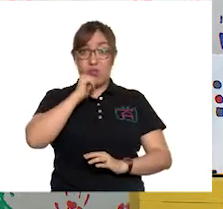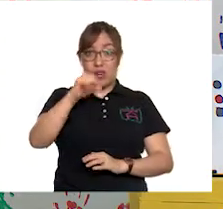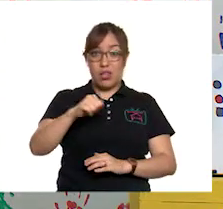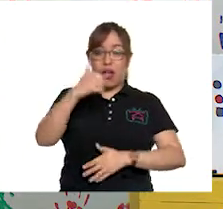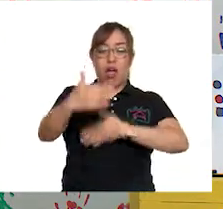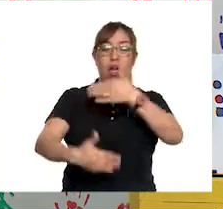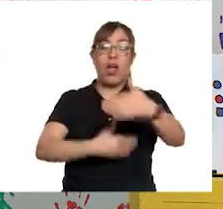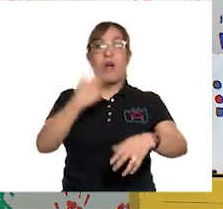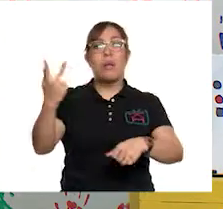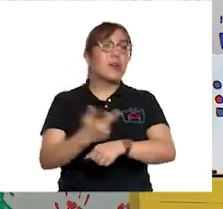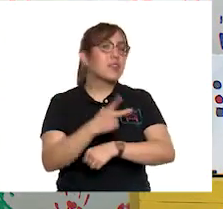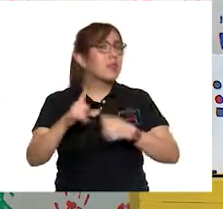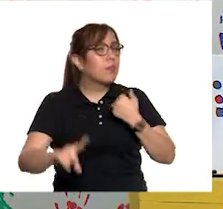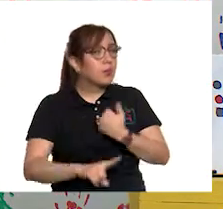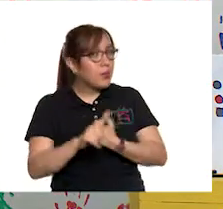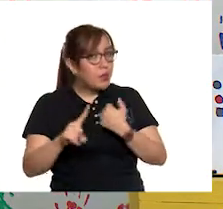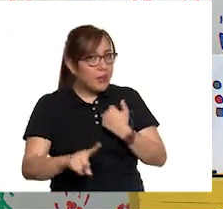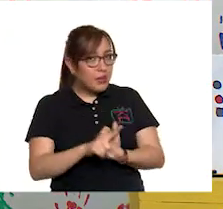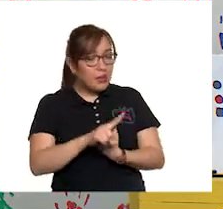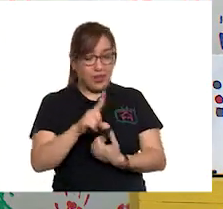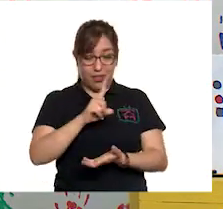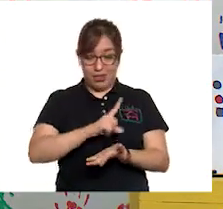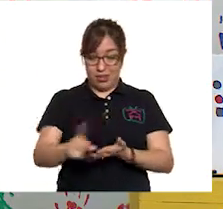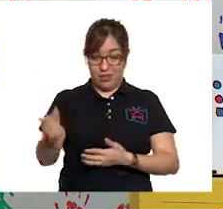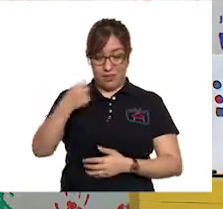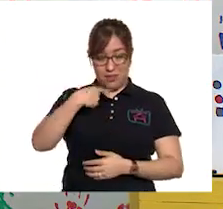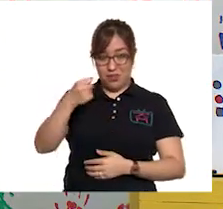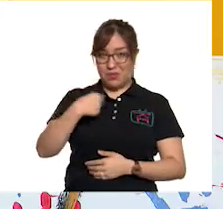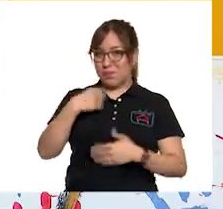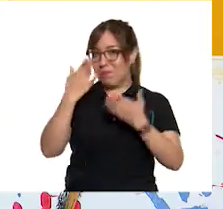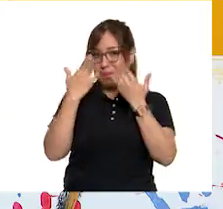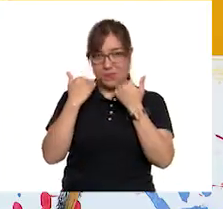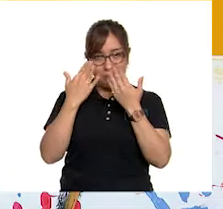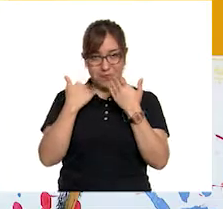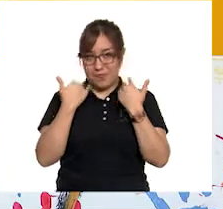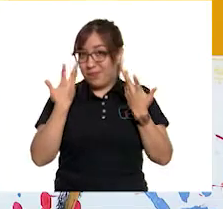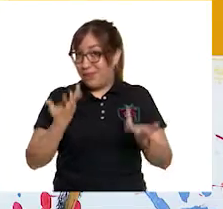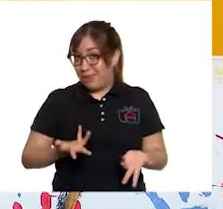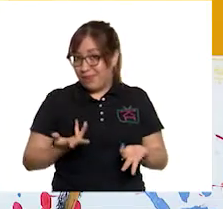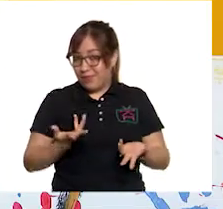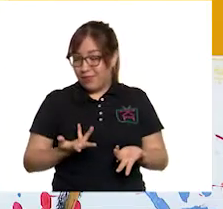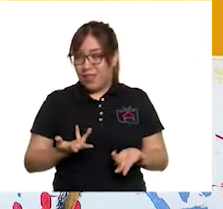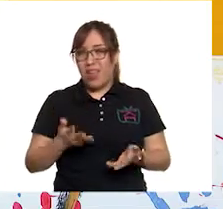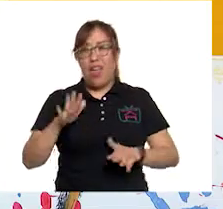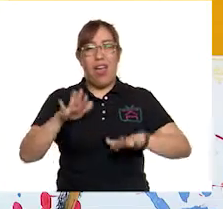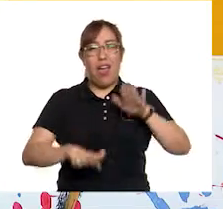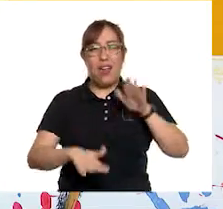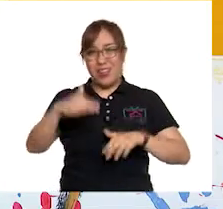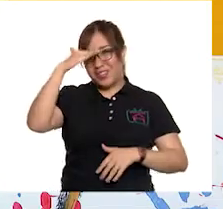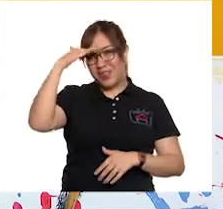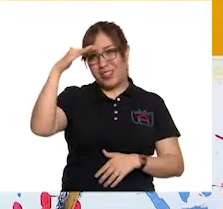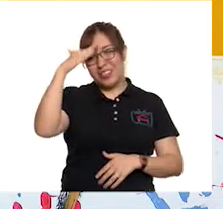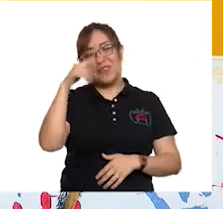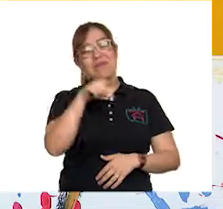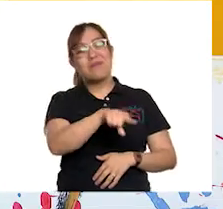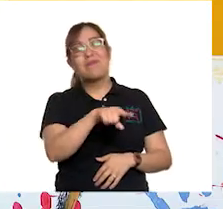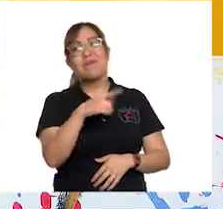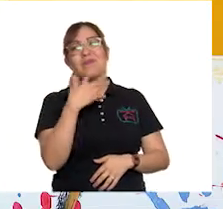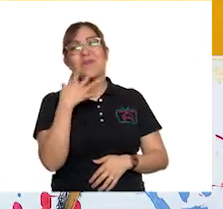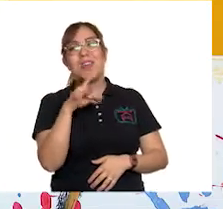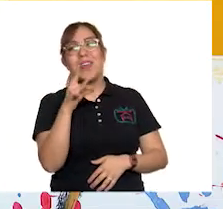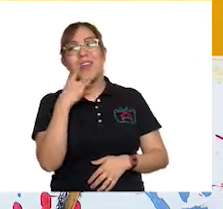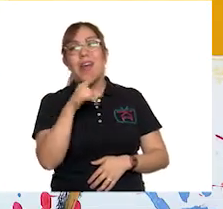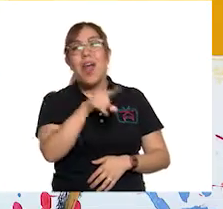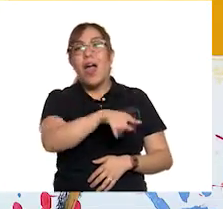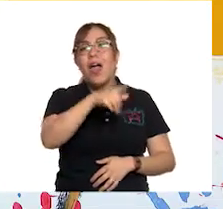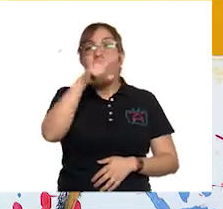ejercemos nuestros derechos. O sea que lo que parece fácil al principio pues se vuelve